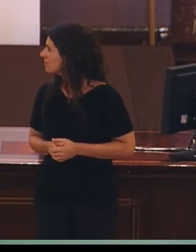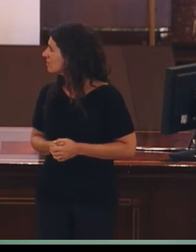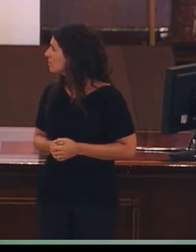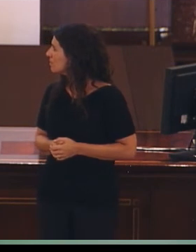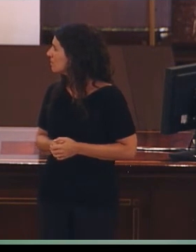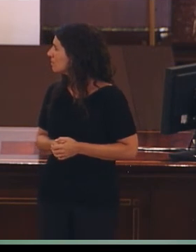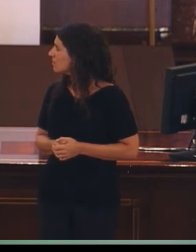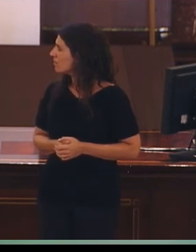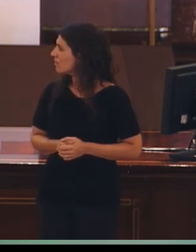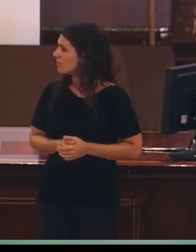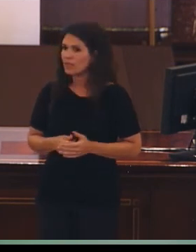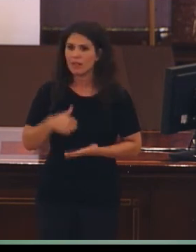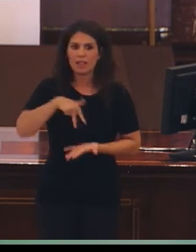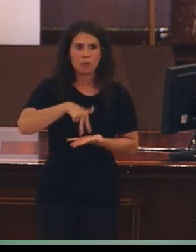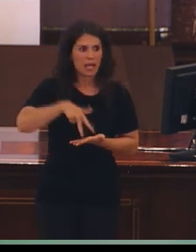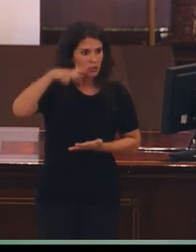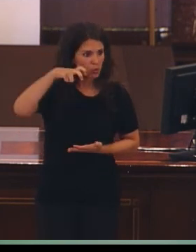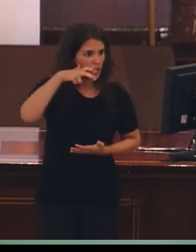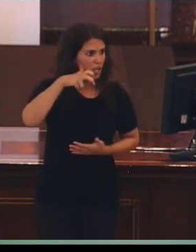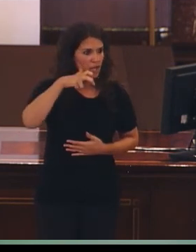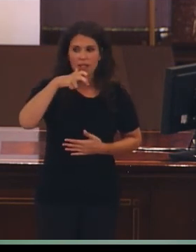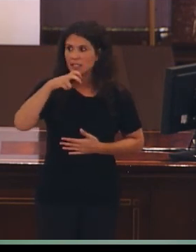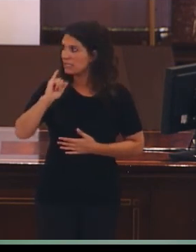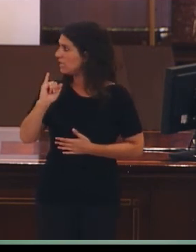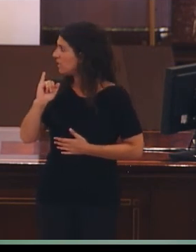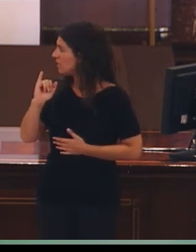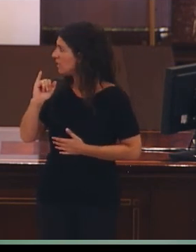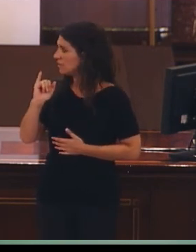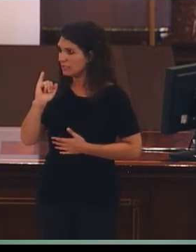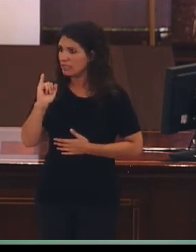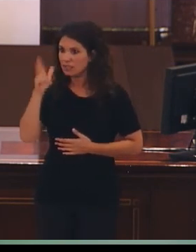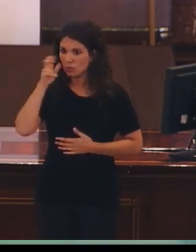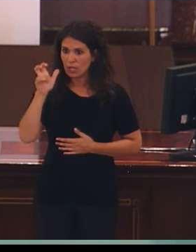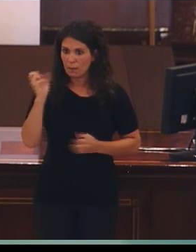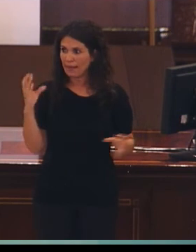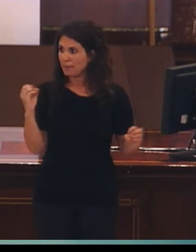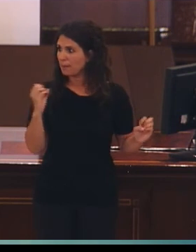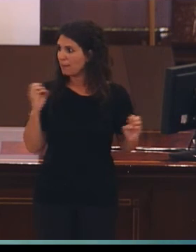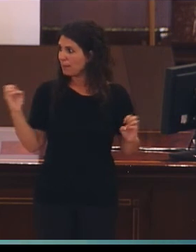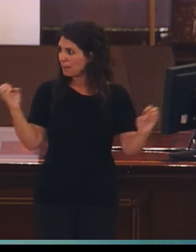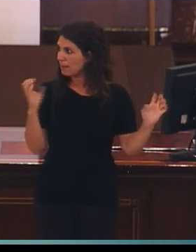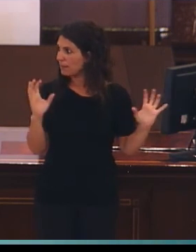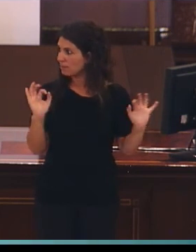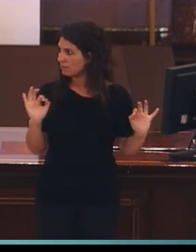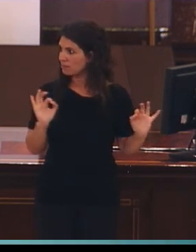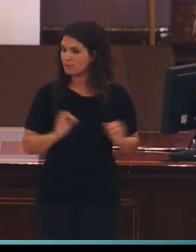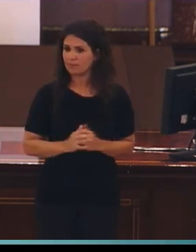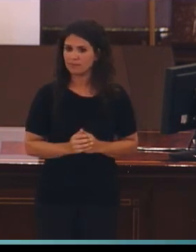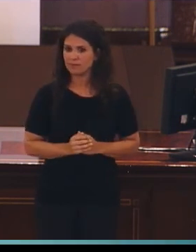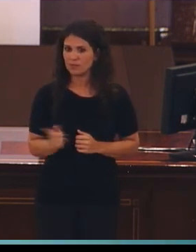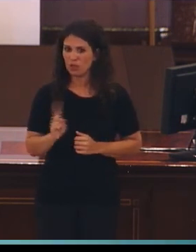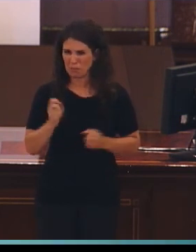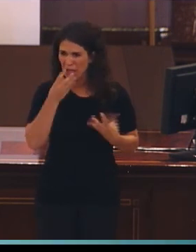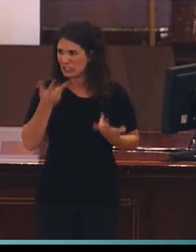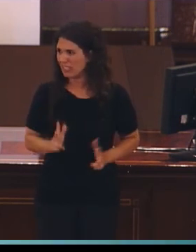sientes, si me pongo aquí de pie se me escucha ahora, ¿no? Mejor. Sí, va bien. Las cuestiones técnicas. ¿No?